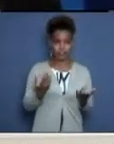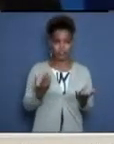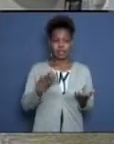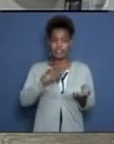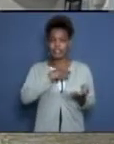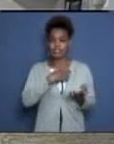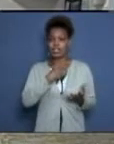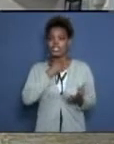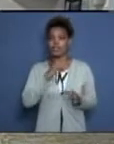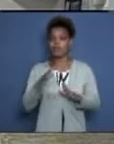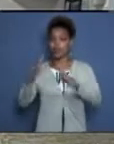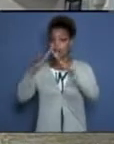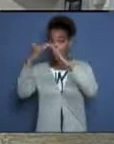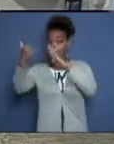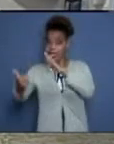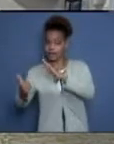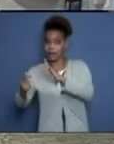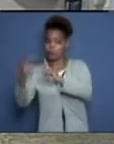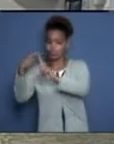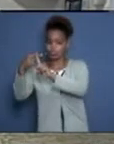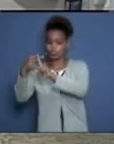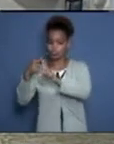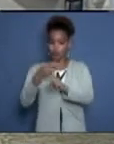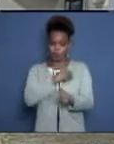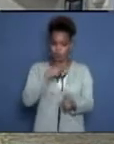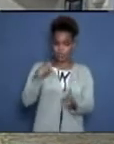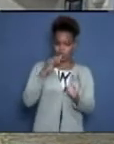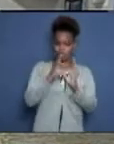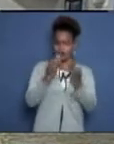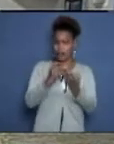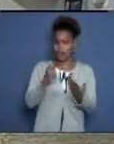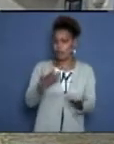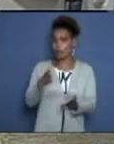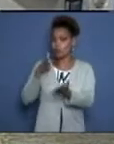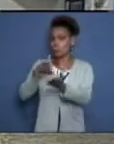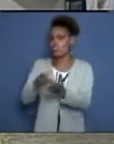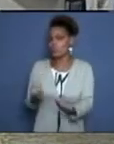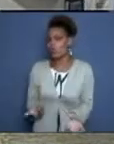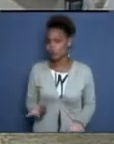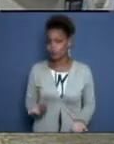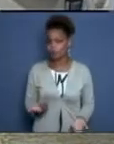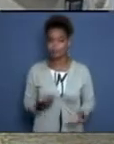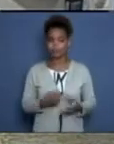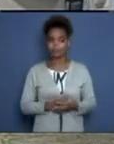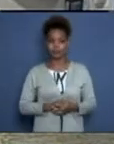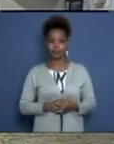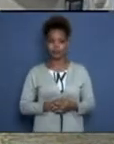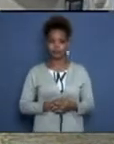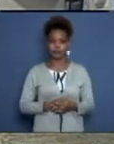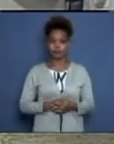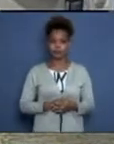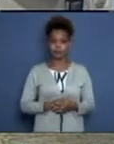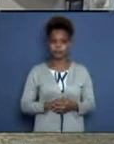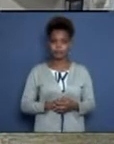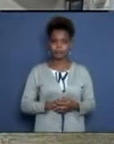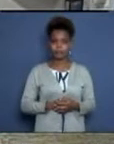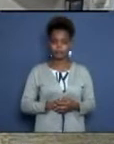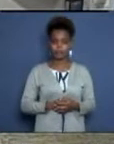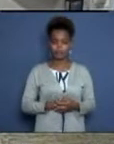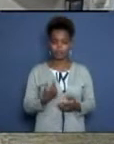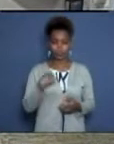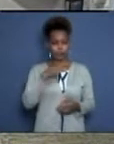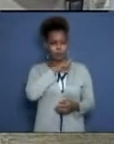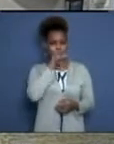un paciente positivo, ¿cómo debe seguir el protocolo? ¿Se refiere dentro de su vivienda? Sí, no, dentro de la vivienda, en el nuevo